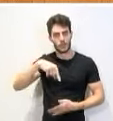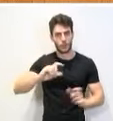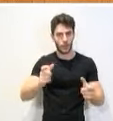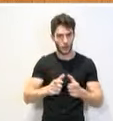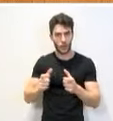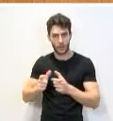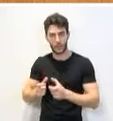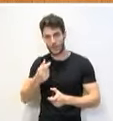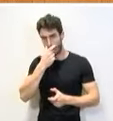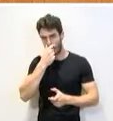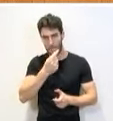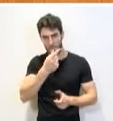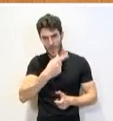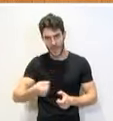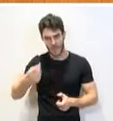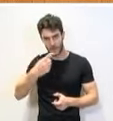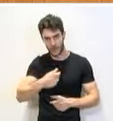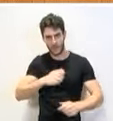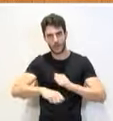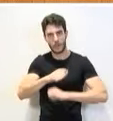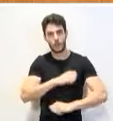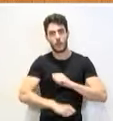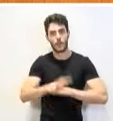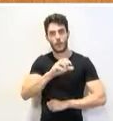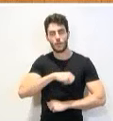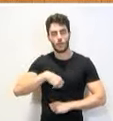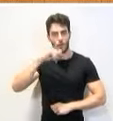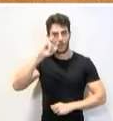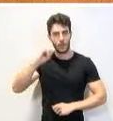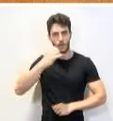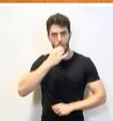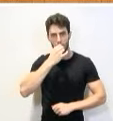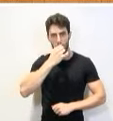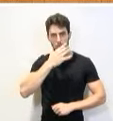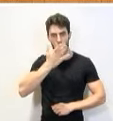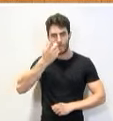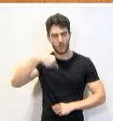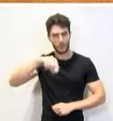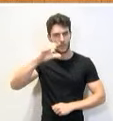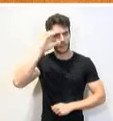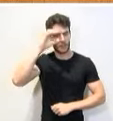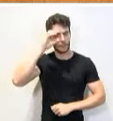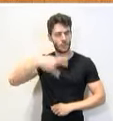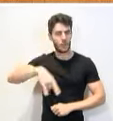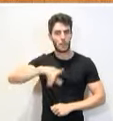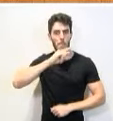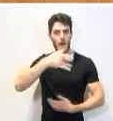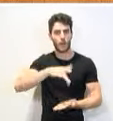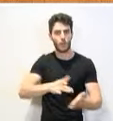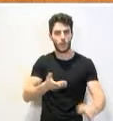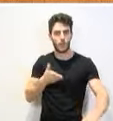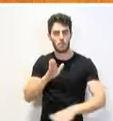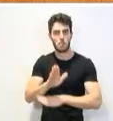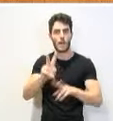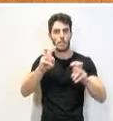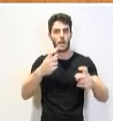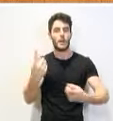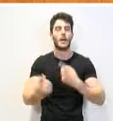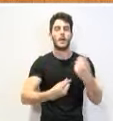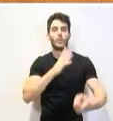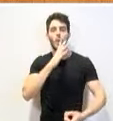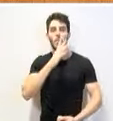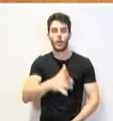cientos de asociaciones en esta comunidad. Pero es que ustedes no escuchan bien cuando les plantean alguna cuestión. Porque,